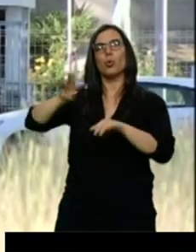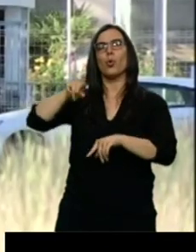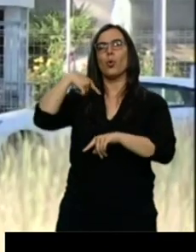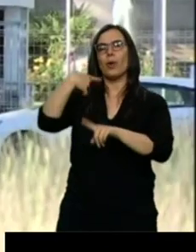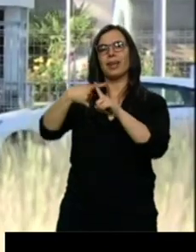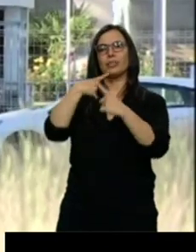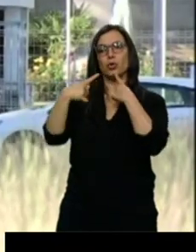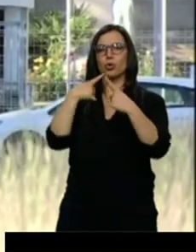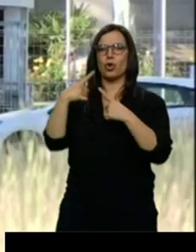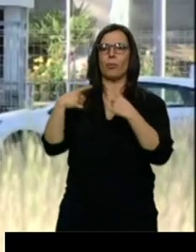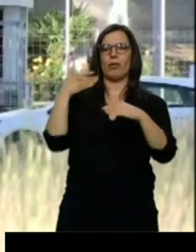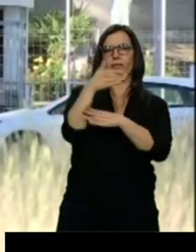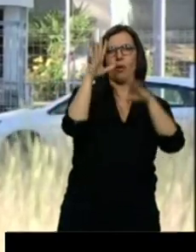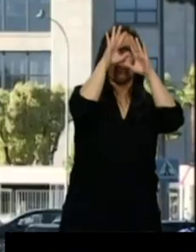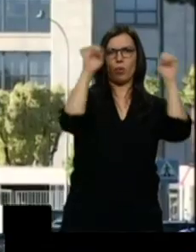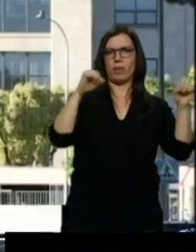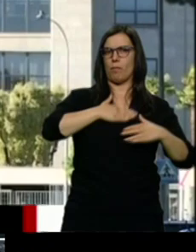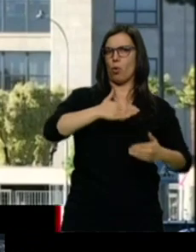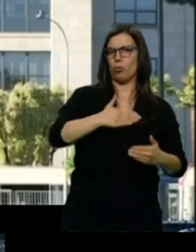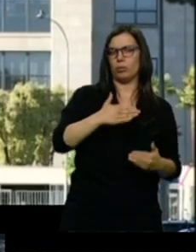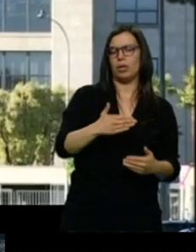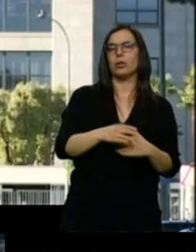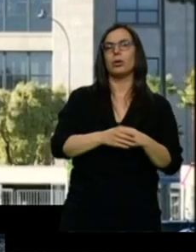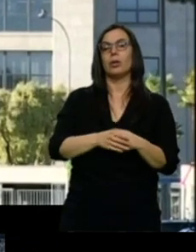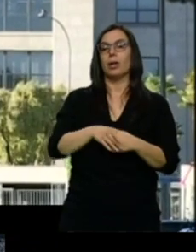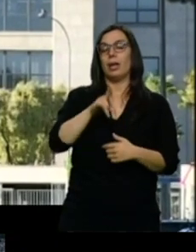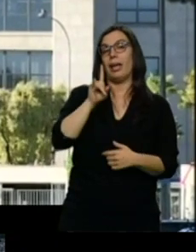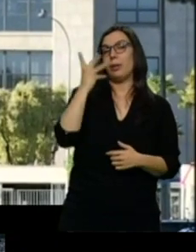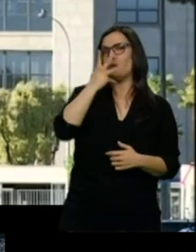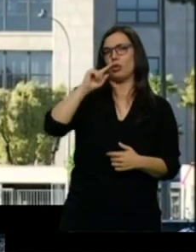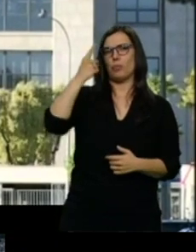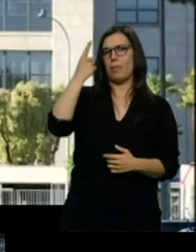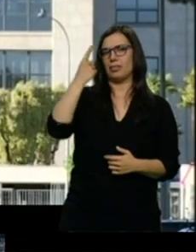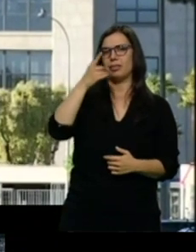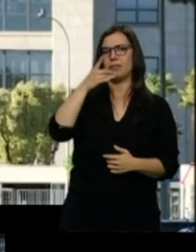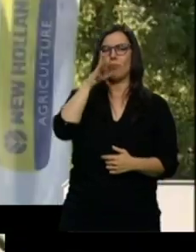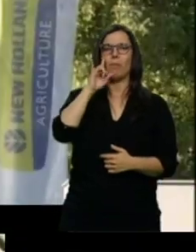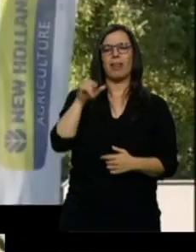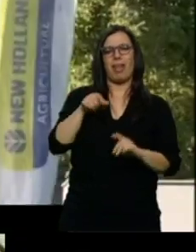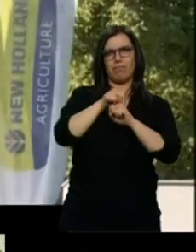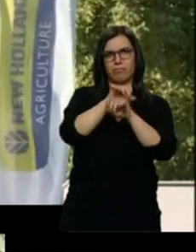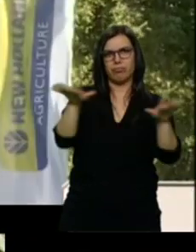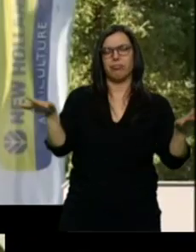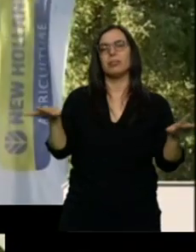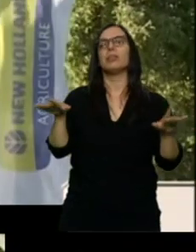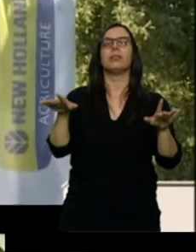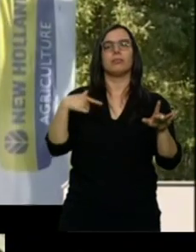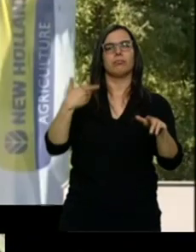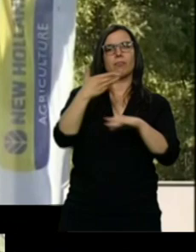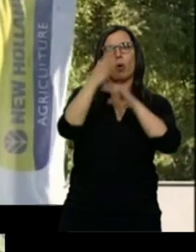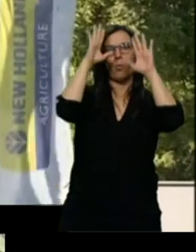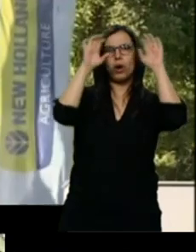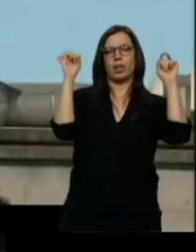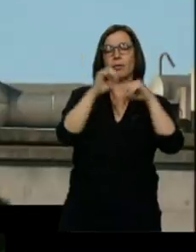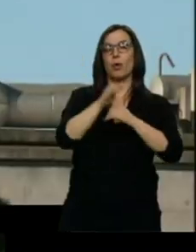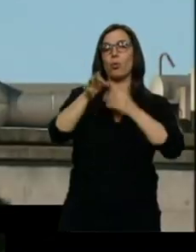sospechoso de haber difundido ese vídeo se ha entregado en un cuartel de la Guardia Civil de Mejorada del Campo en Madrid. El juzgado de instrucción